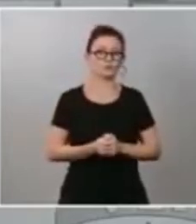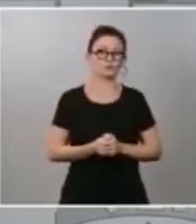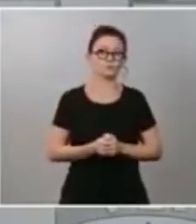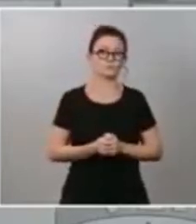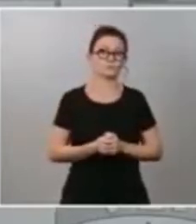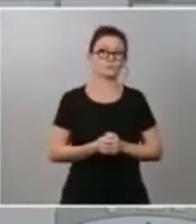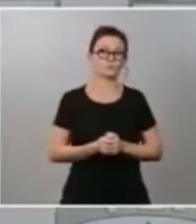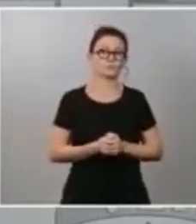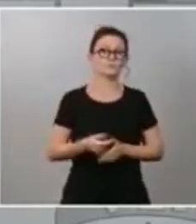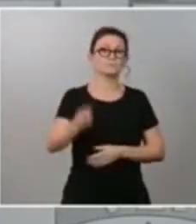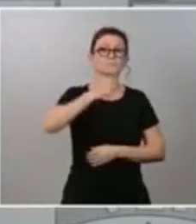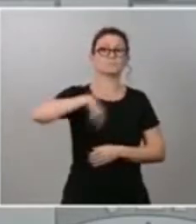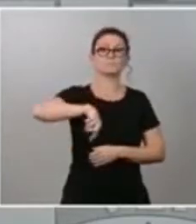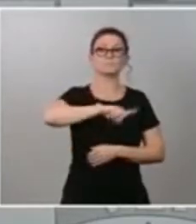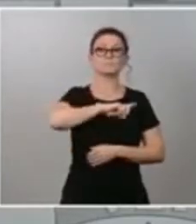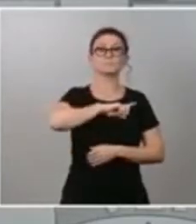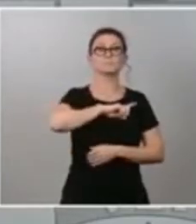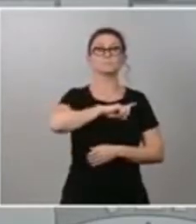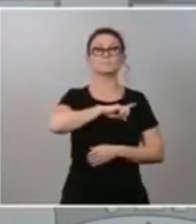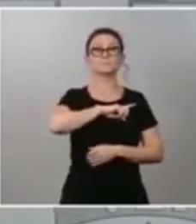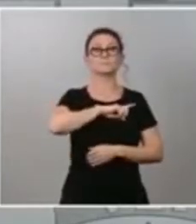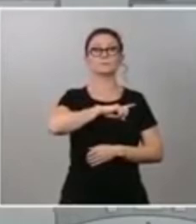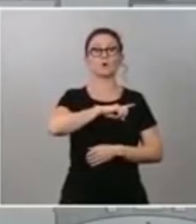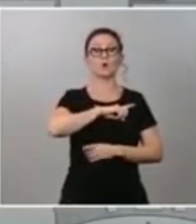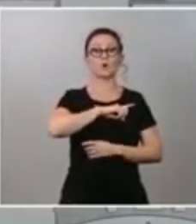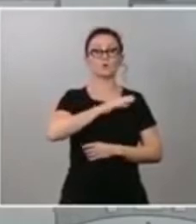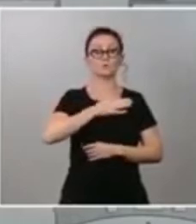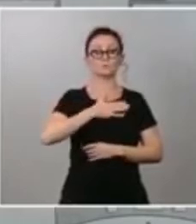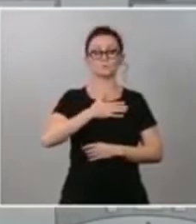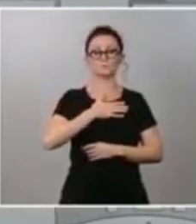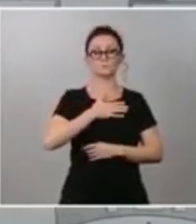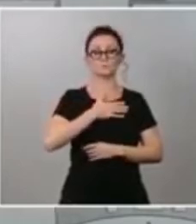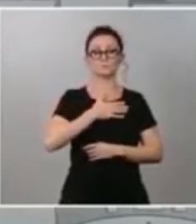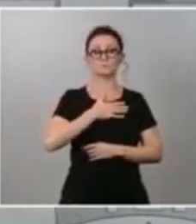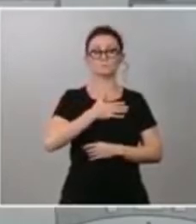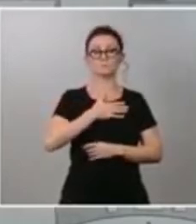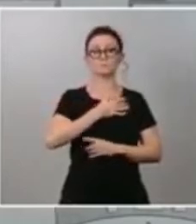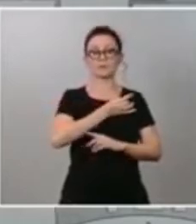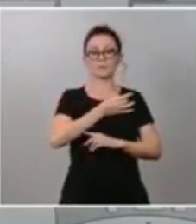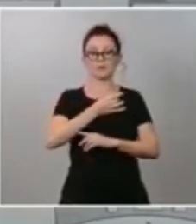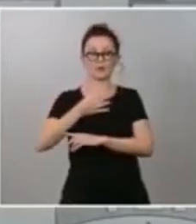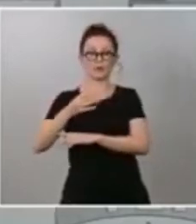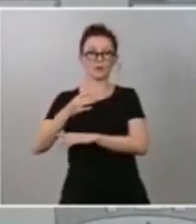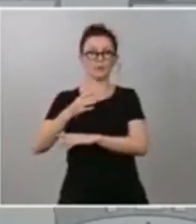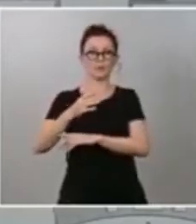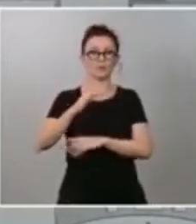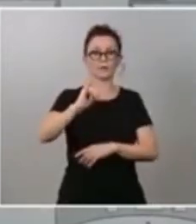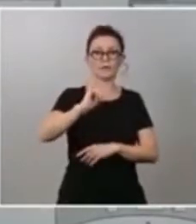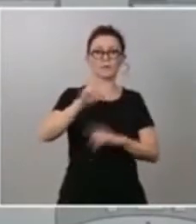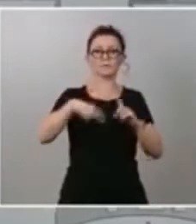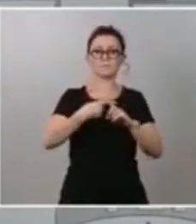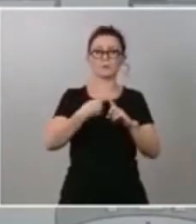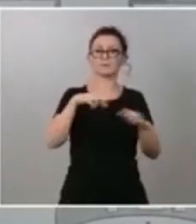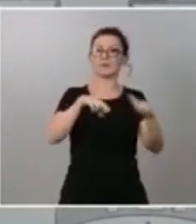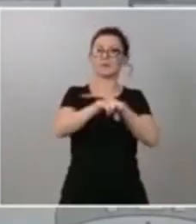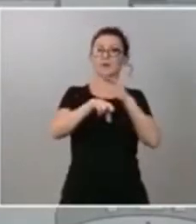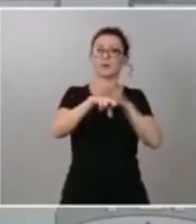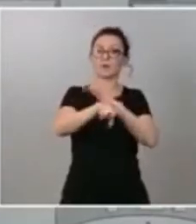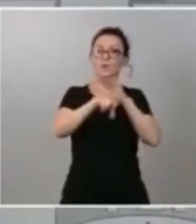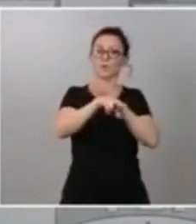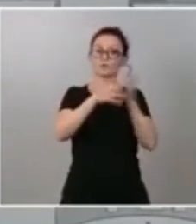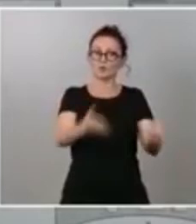el enudamiento que estamos teniendo y los volúmenes de recursos que estamos volcando yo creo que no hay